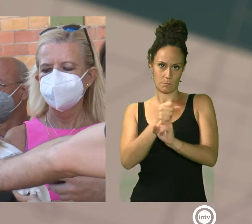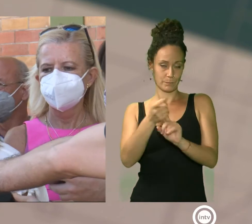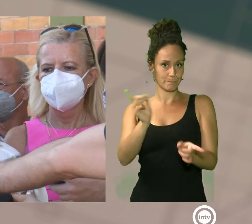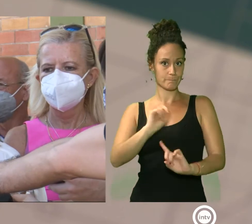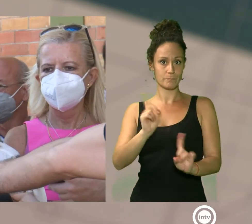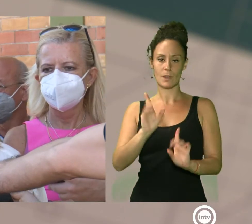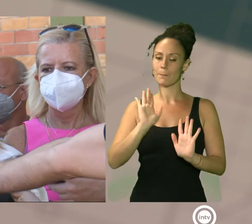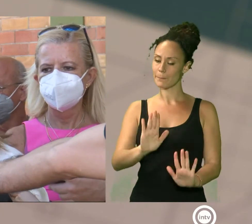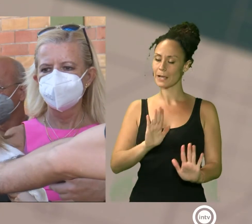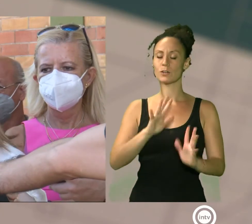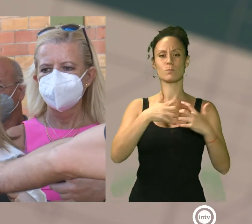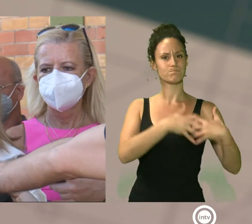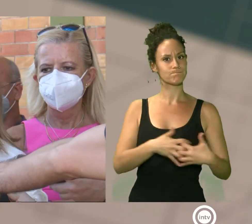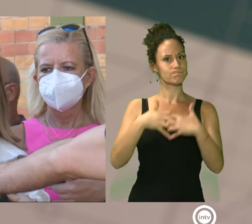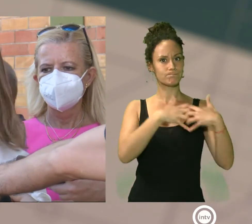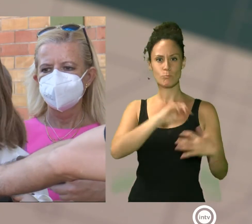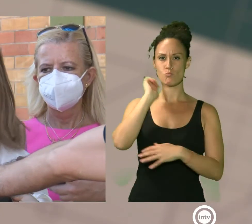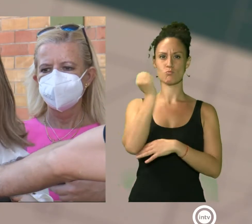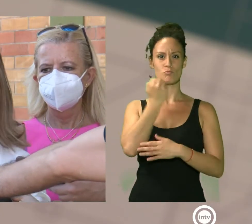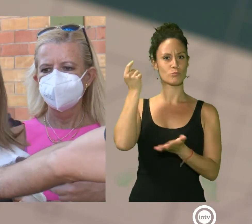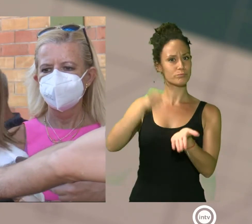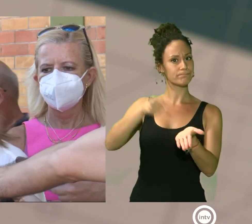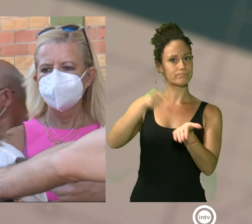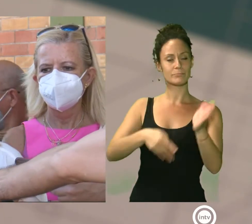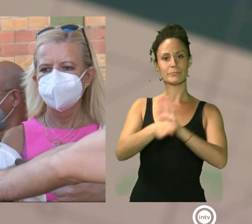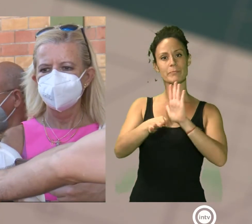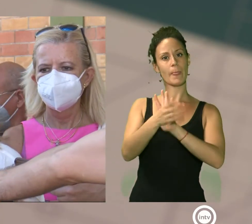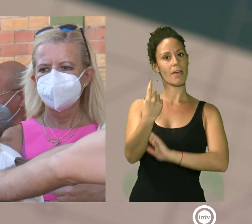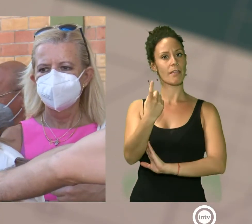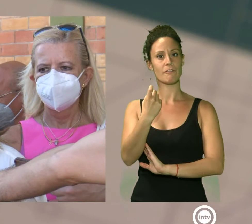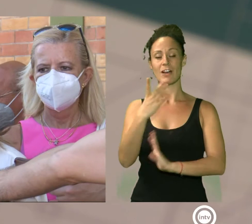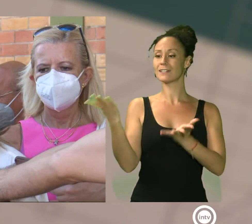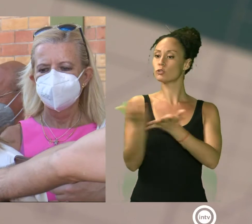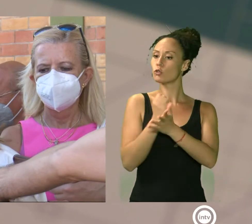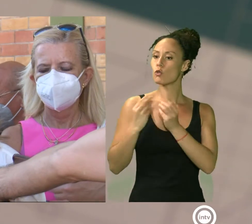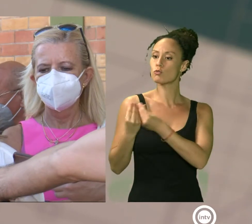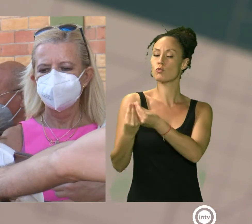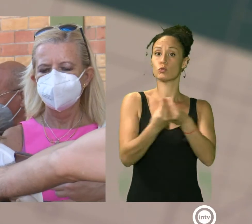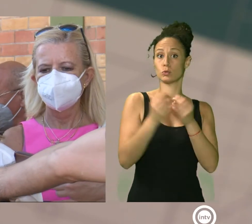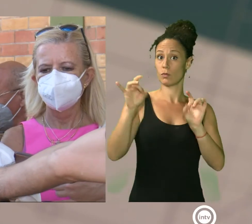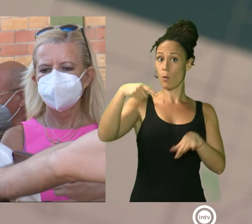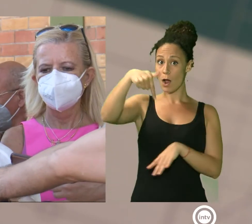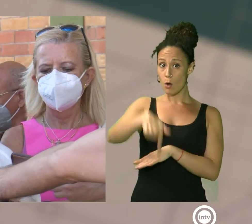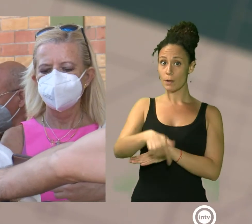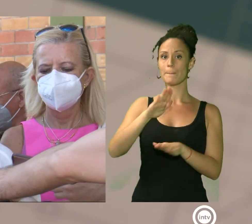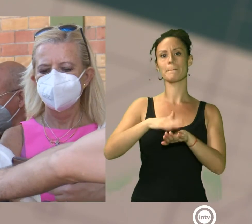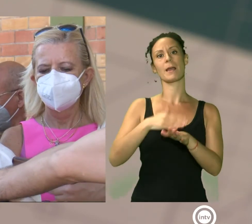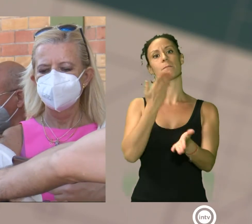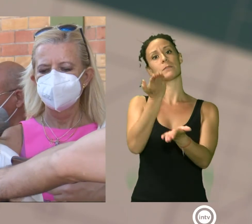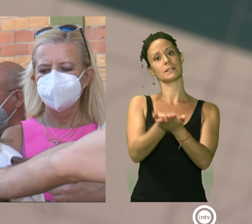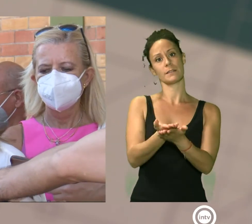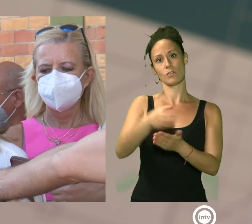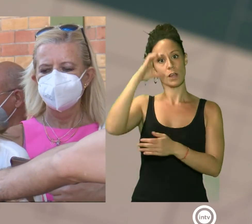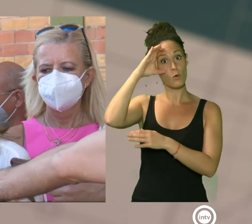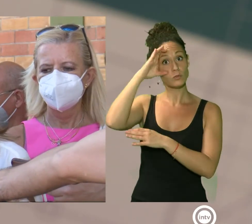tenemos que seguir peleando y seguir reivindicando, todos como estamos hoy aquí, todos a una, para que nuestras peticiones puedan ser